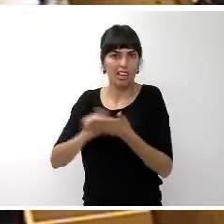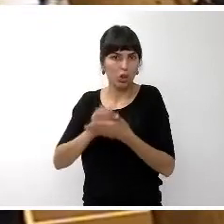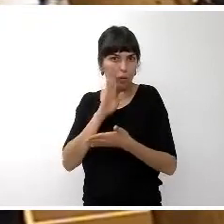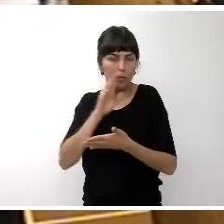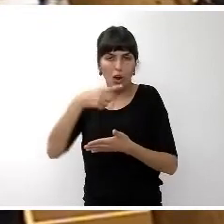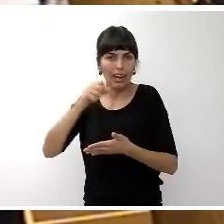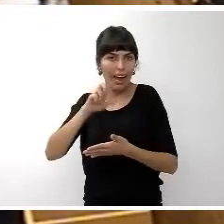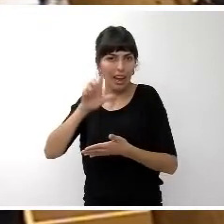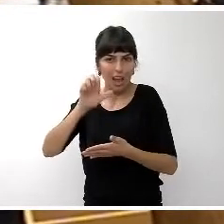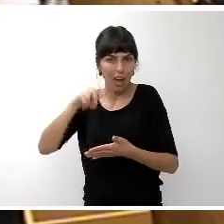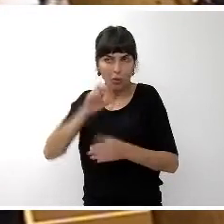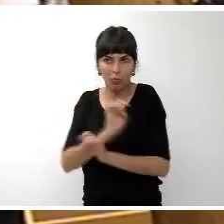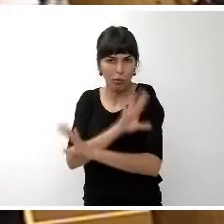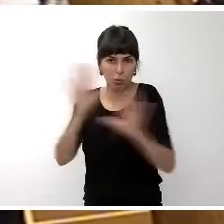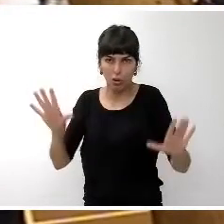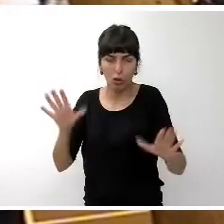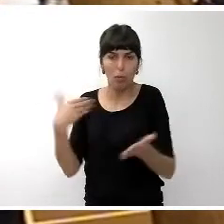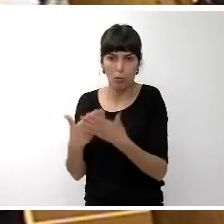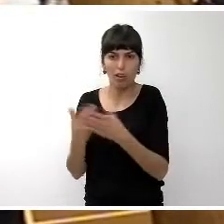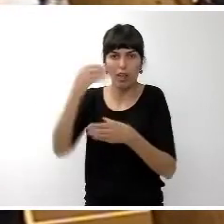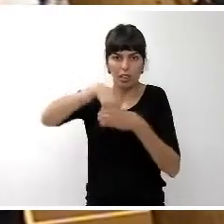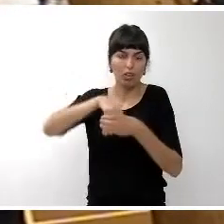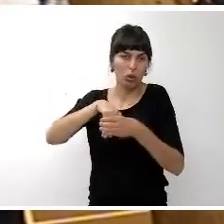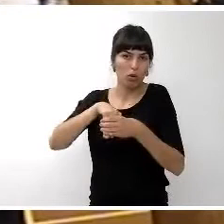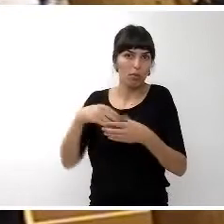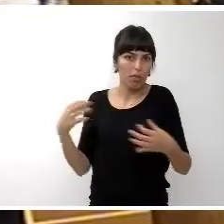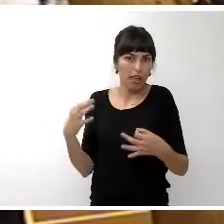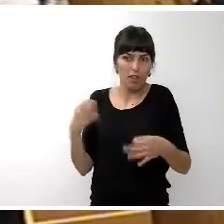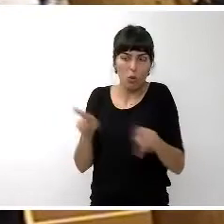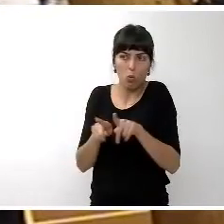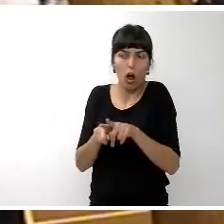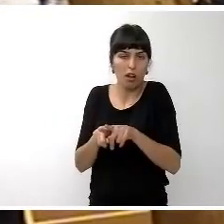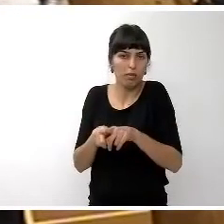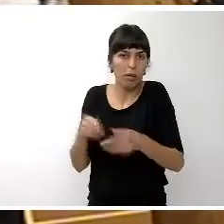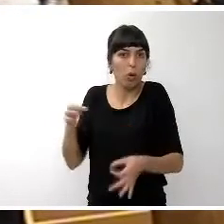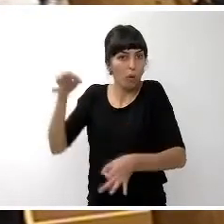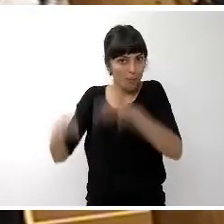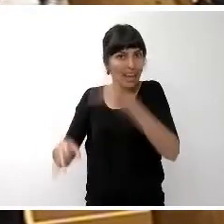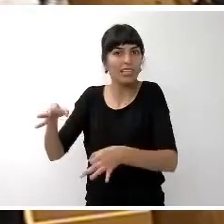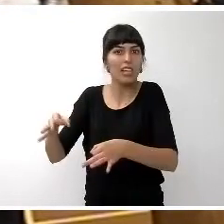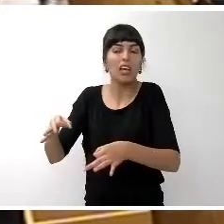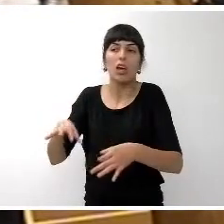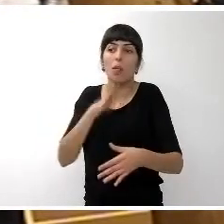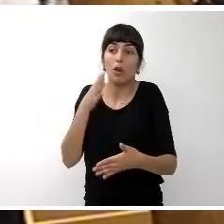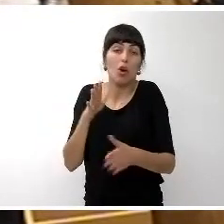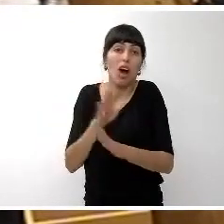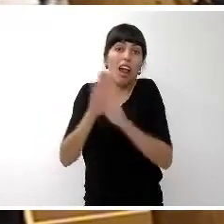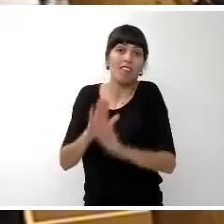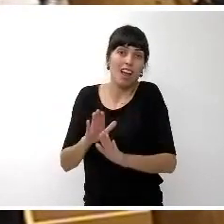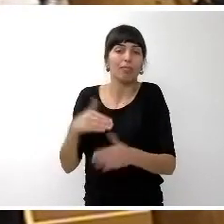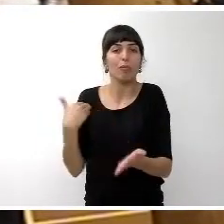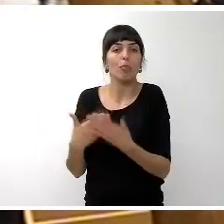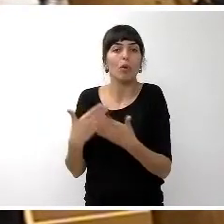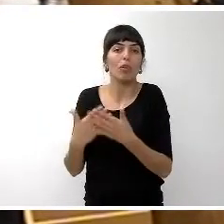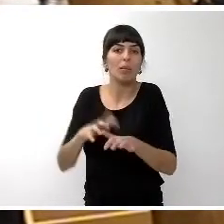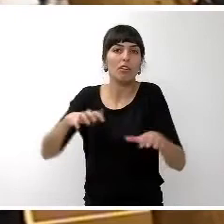merecería también la propuesta. Pero la propuesta, digamos, mayoritariamente aceptada en la comisión